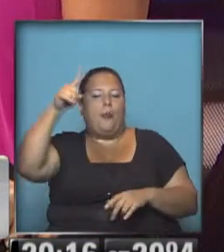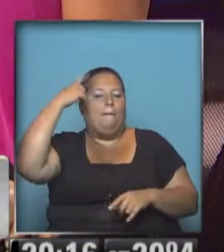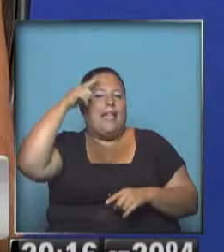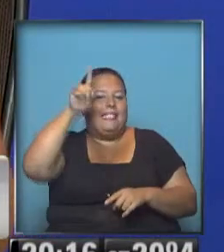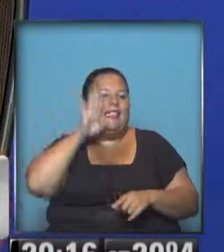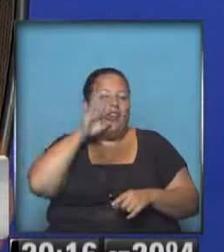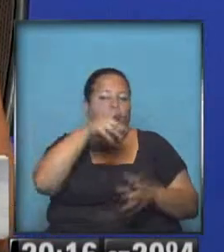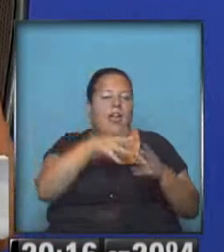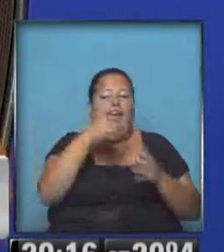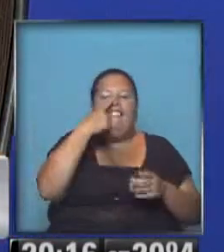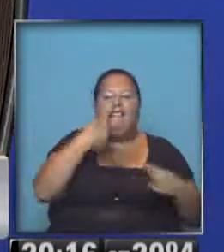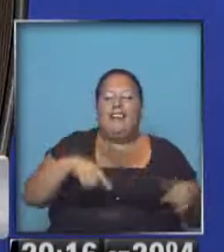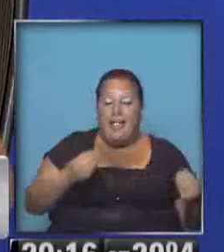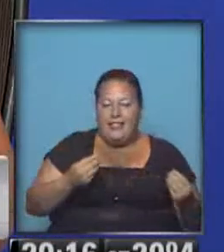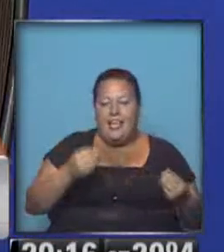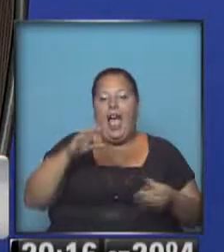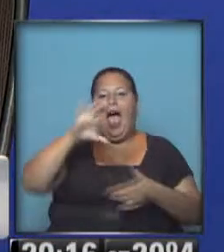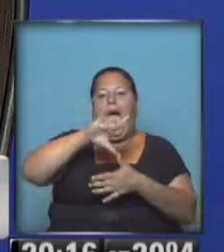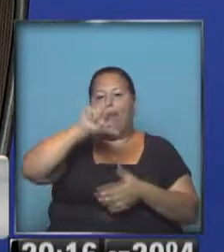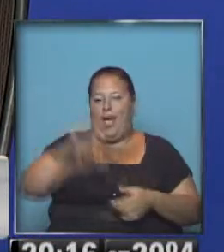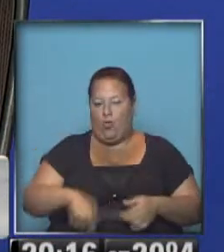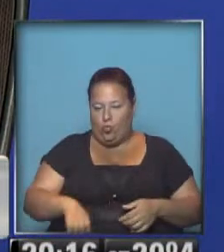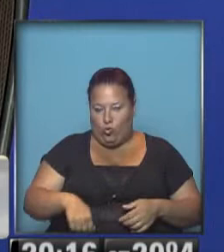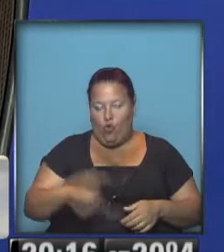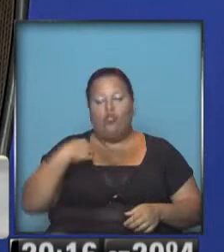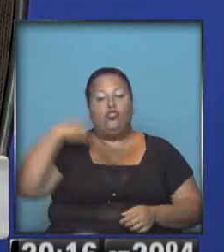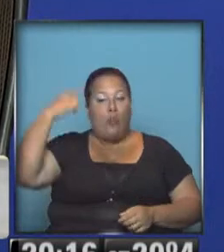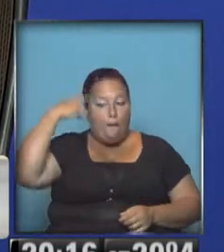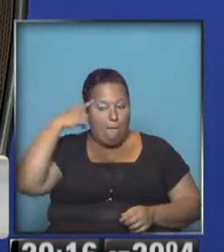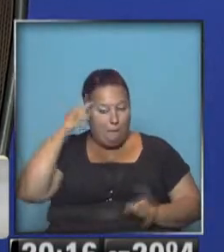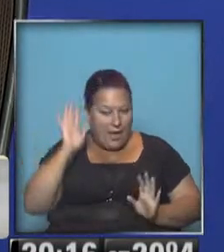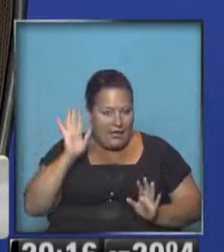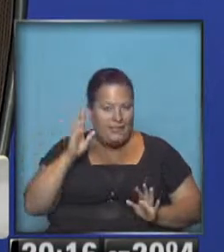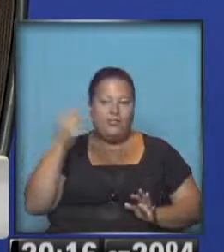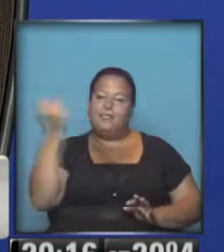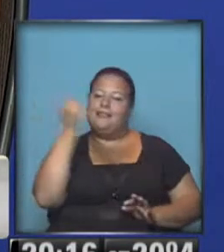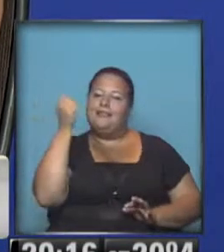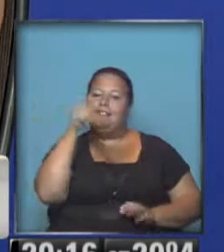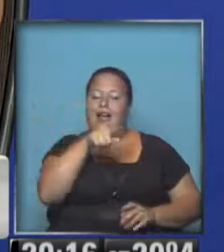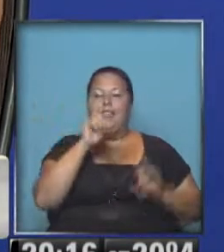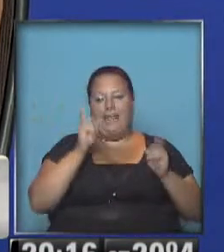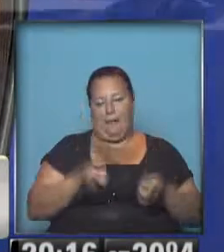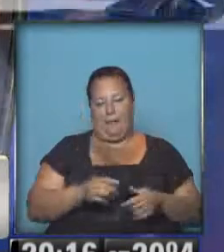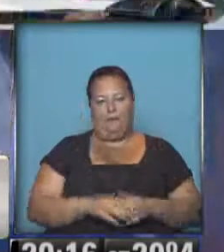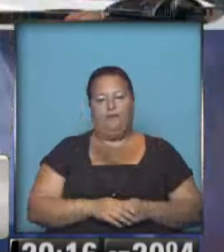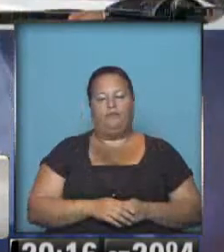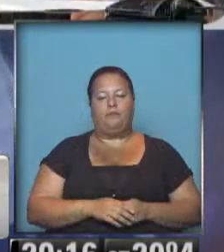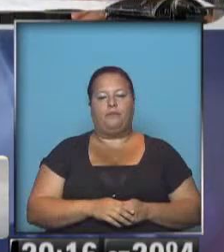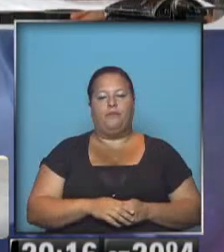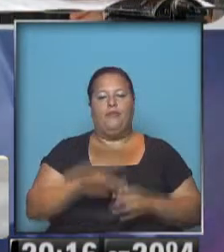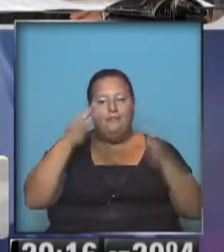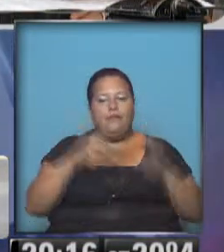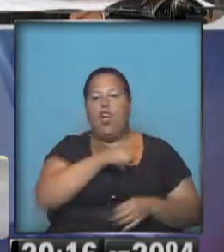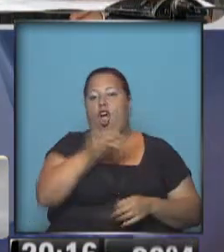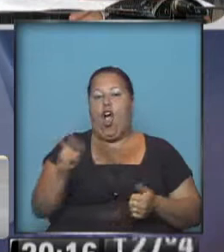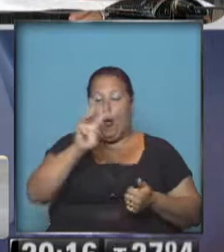perspectiva de sus intereses, que es la América del Sur. Yo creo, mirá, uno de los objetivos, además de, digamos, puntual